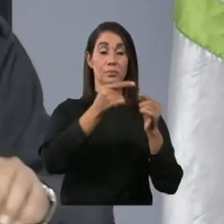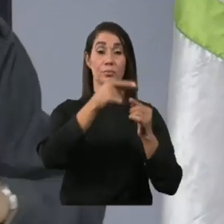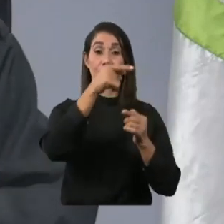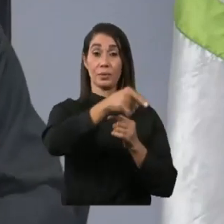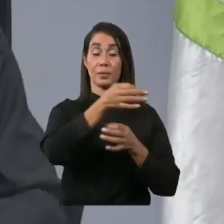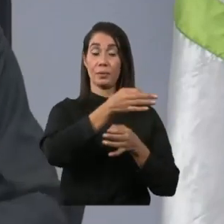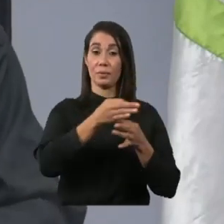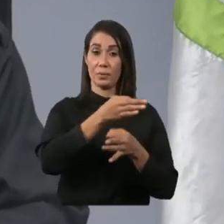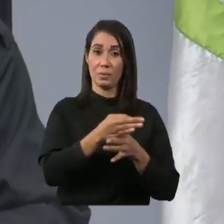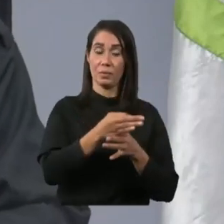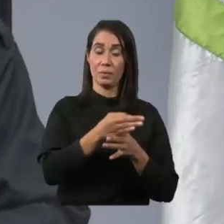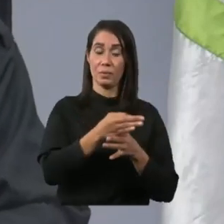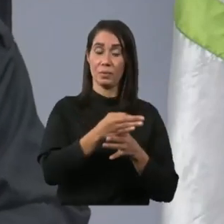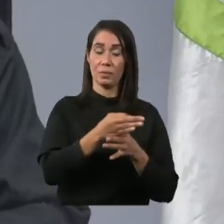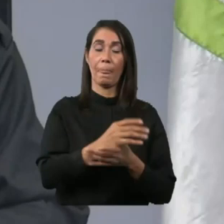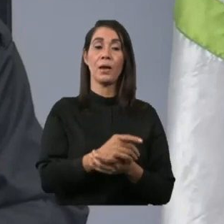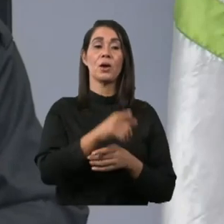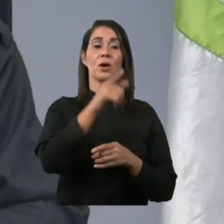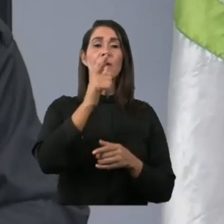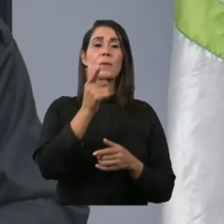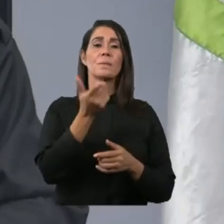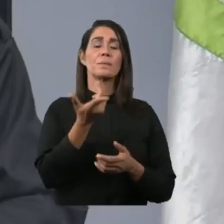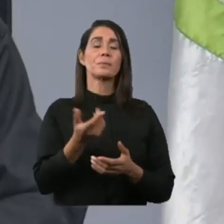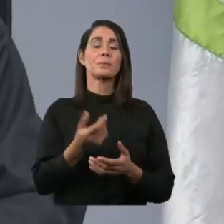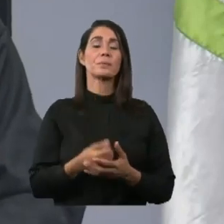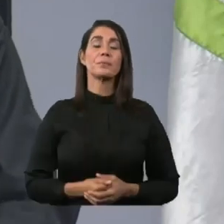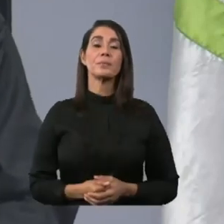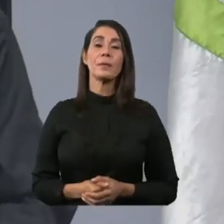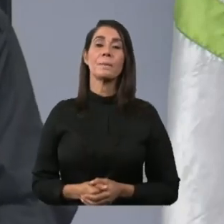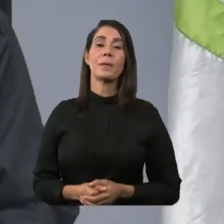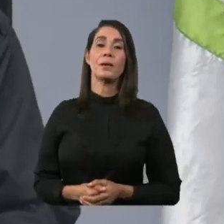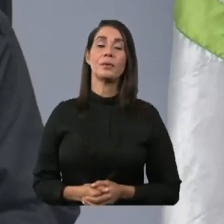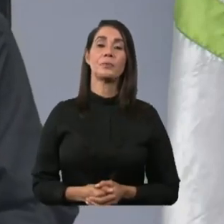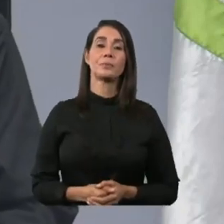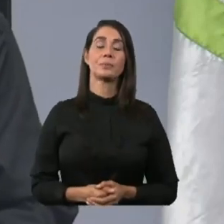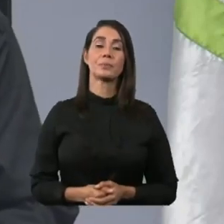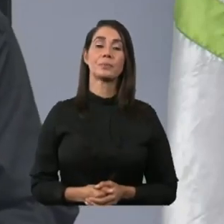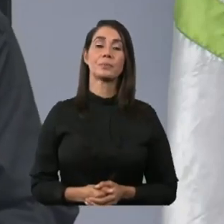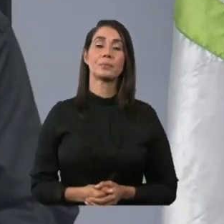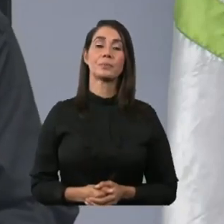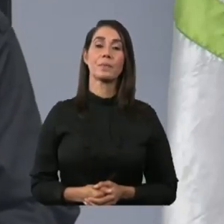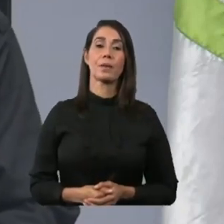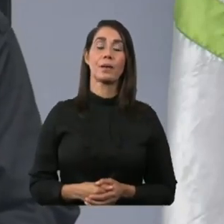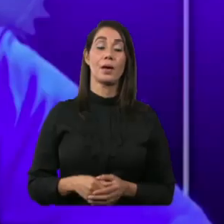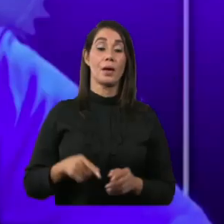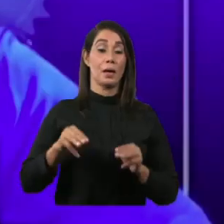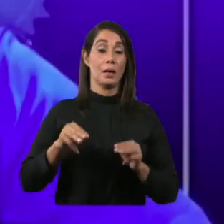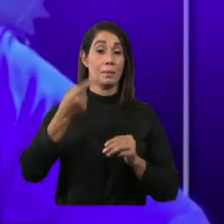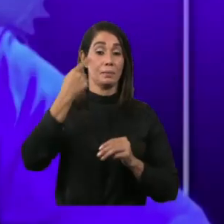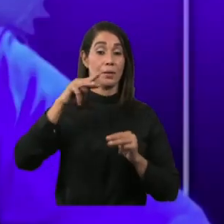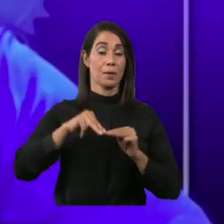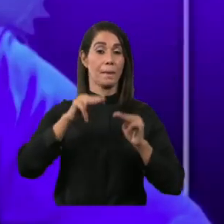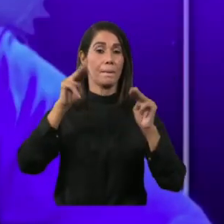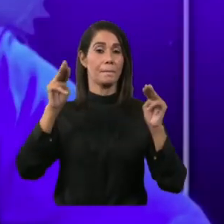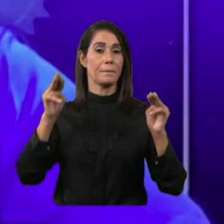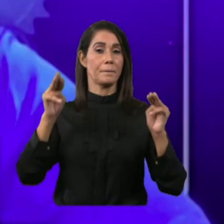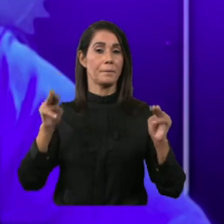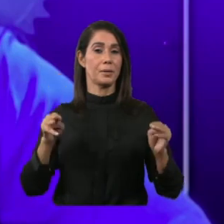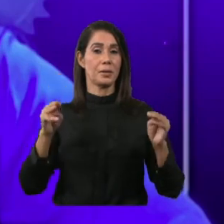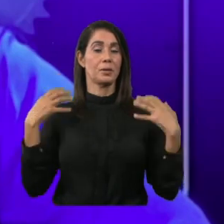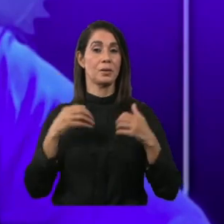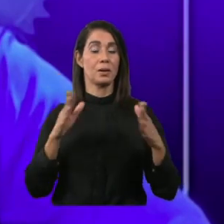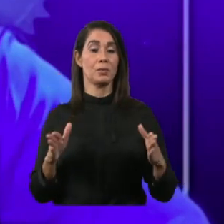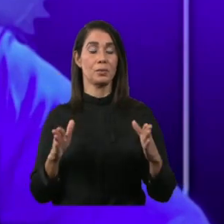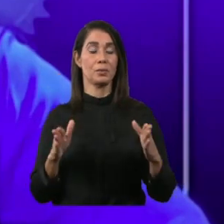están actuando allá, pero el Ministerio no recibe en San Francisco de